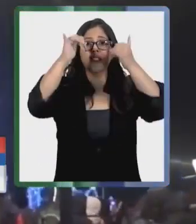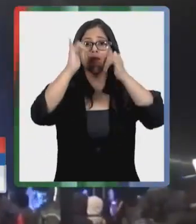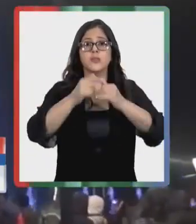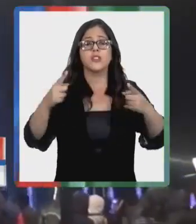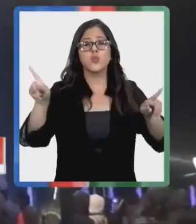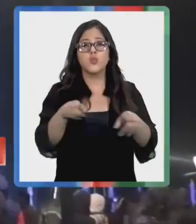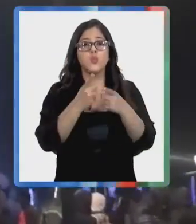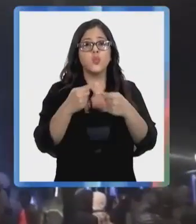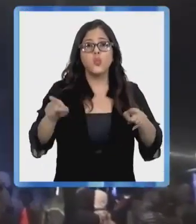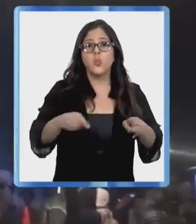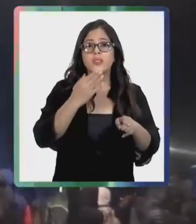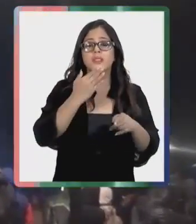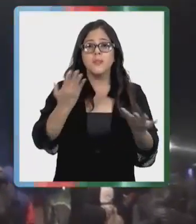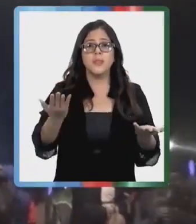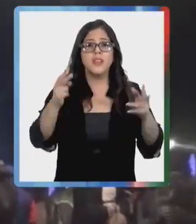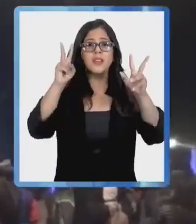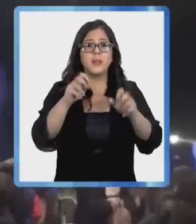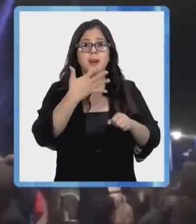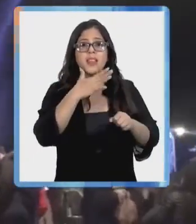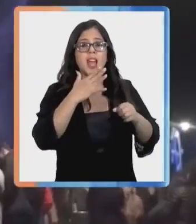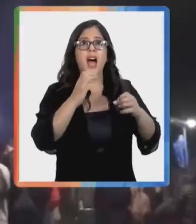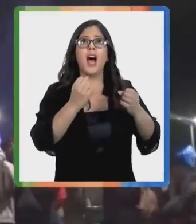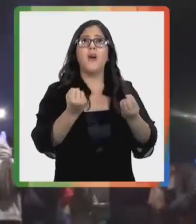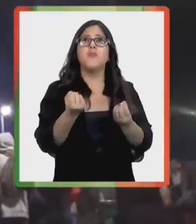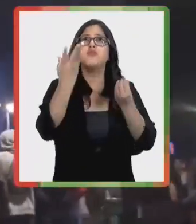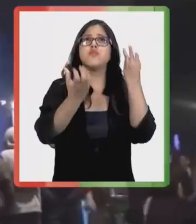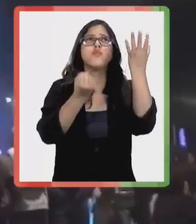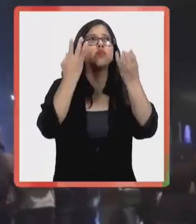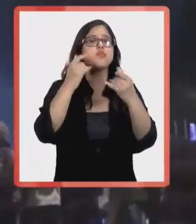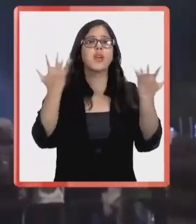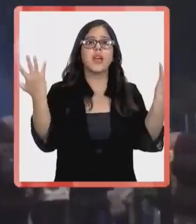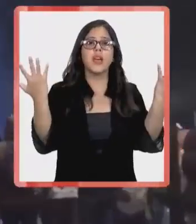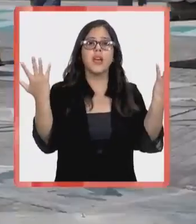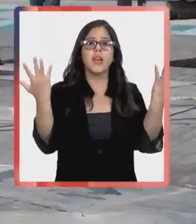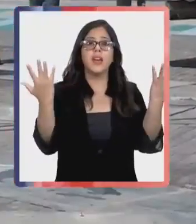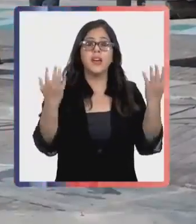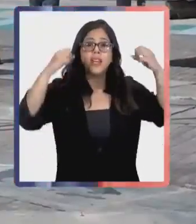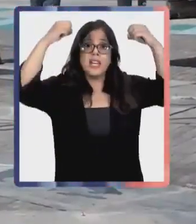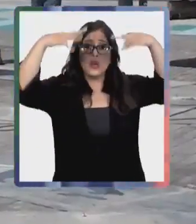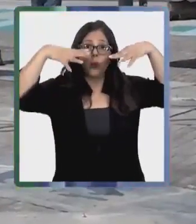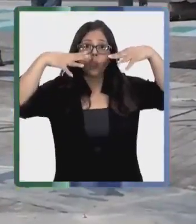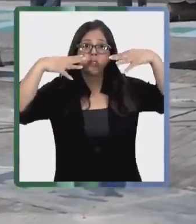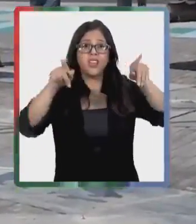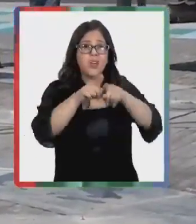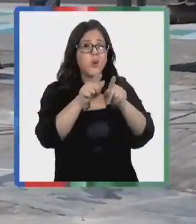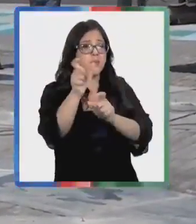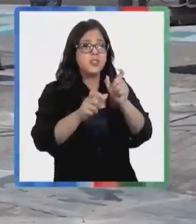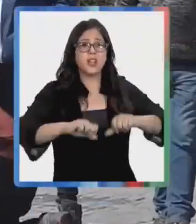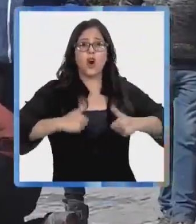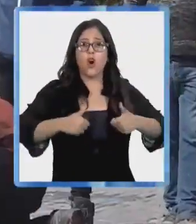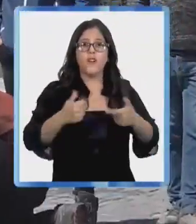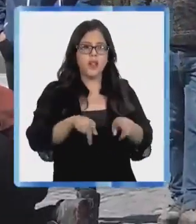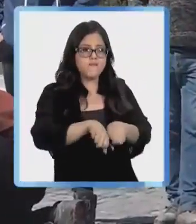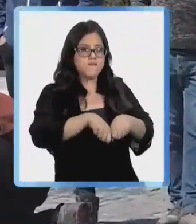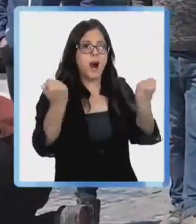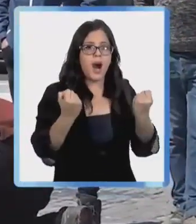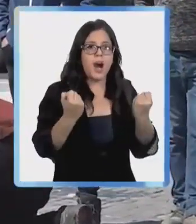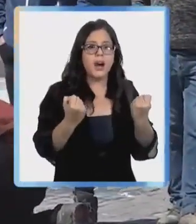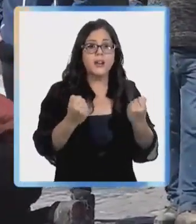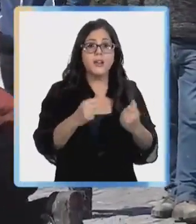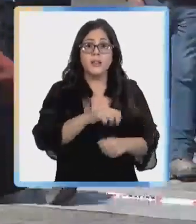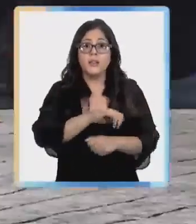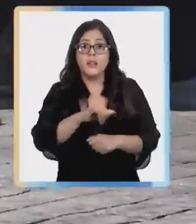disfrutando la música y los esquemas de agua y luces se vieron empañados por destrozos provocados por jóvenes infiltrados